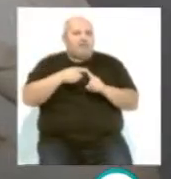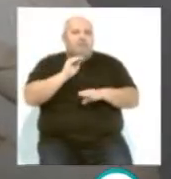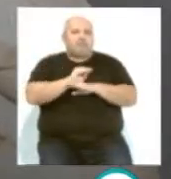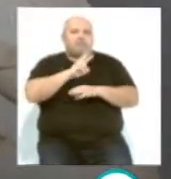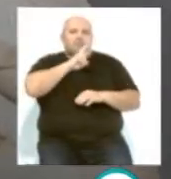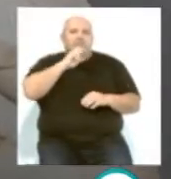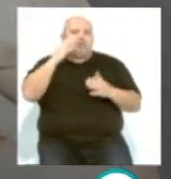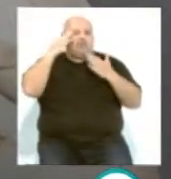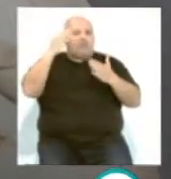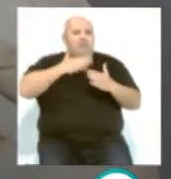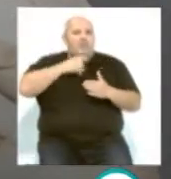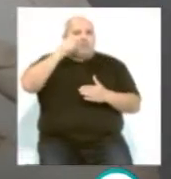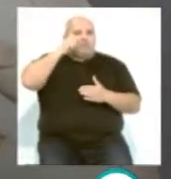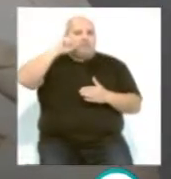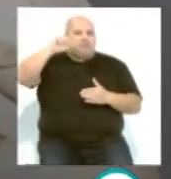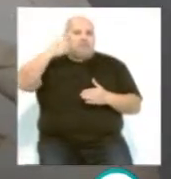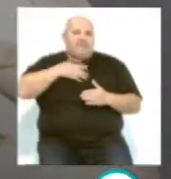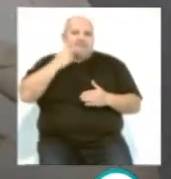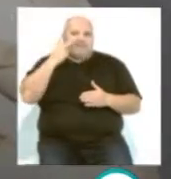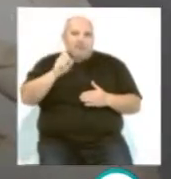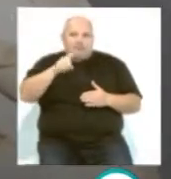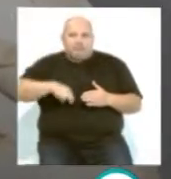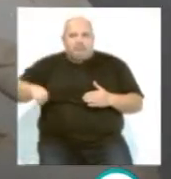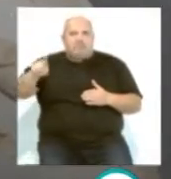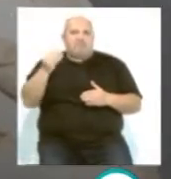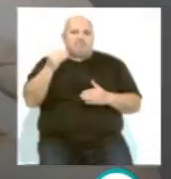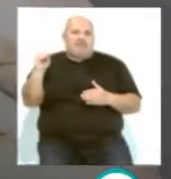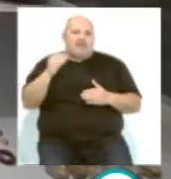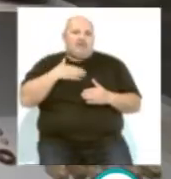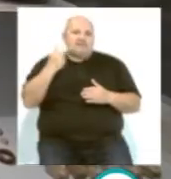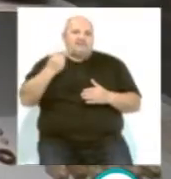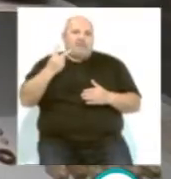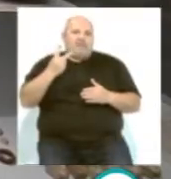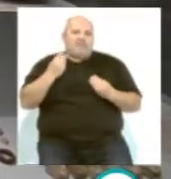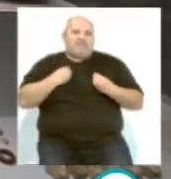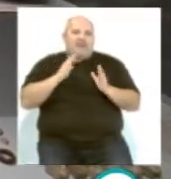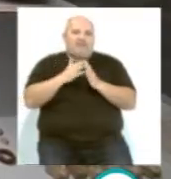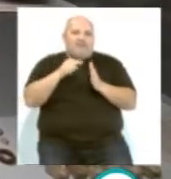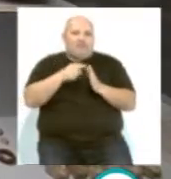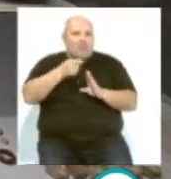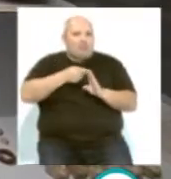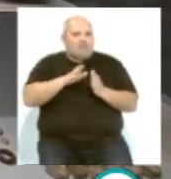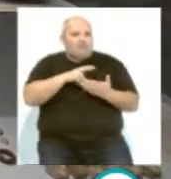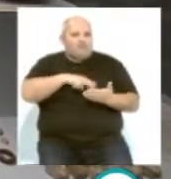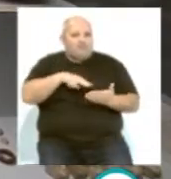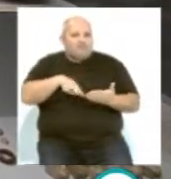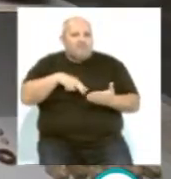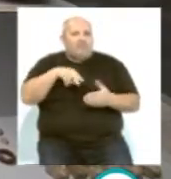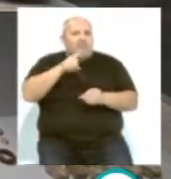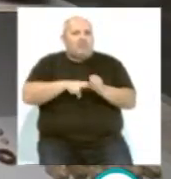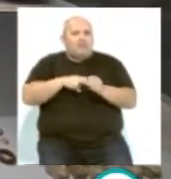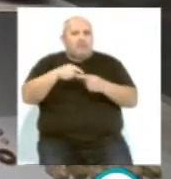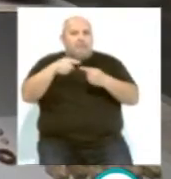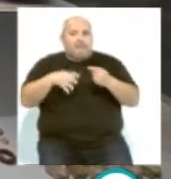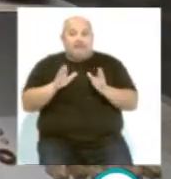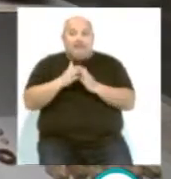mantener un recuerdo del museo más allá de la visita y dar además una segunda vida a los libros. Todas las obras que participarán